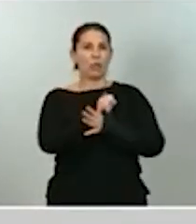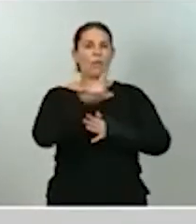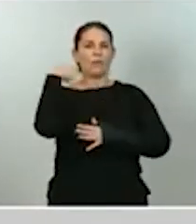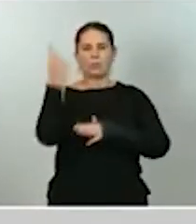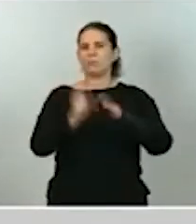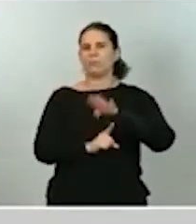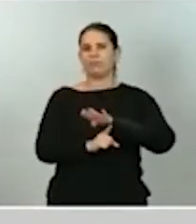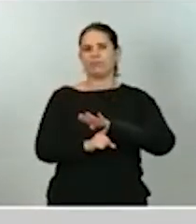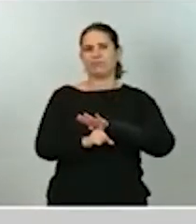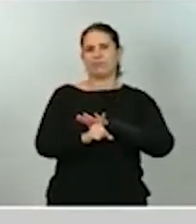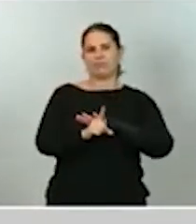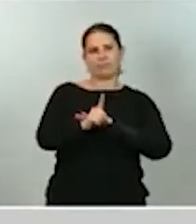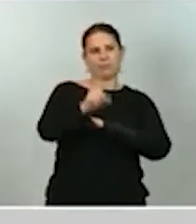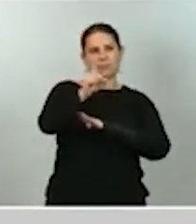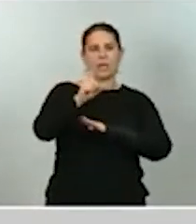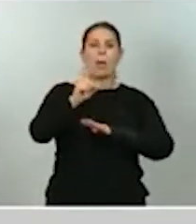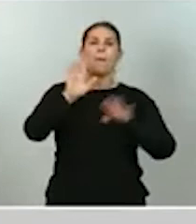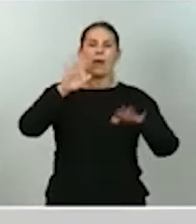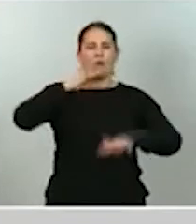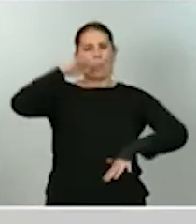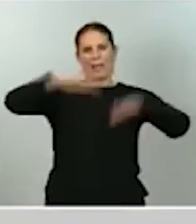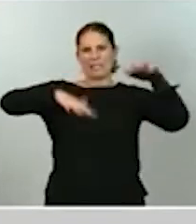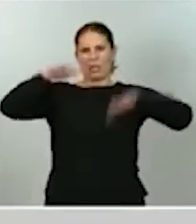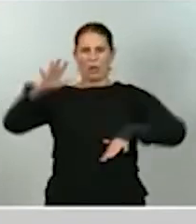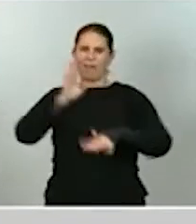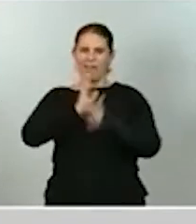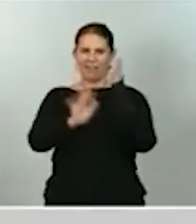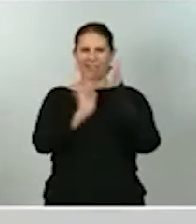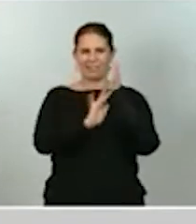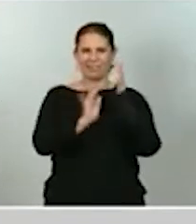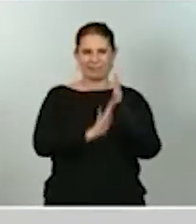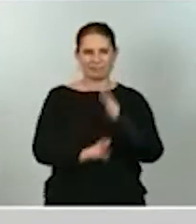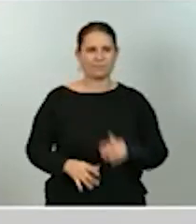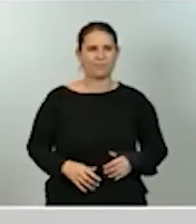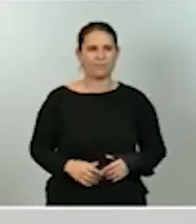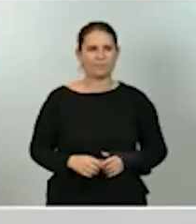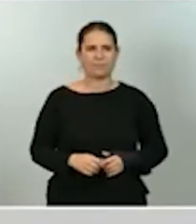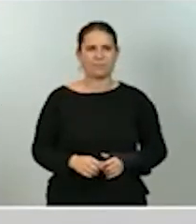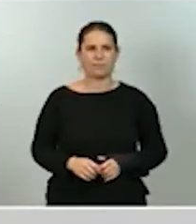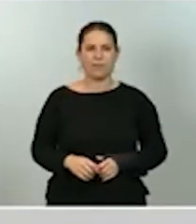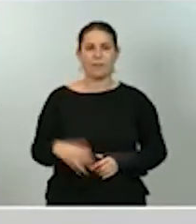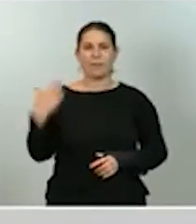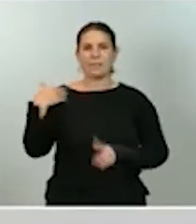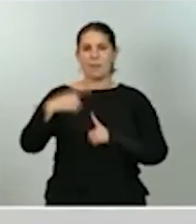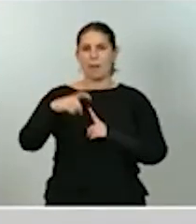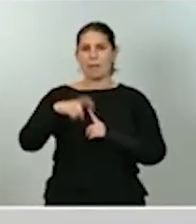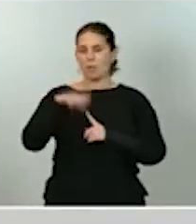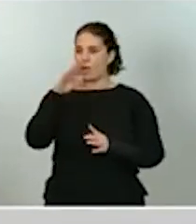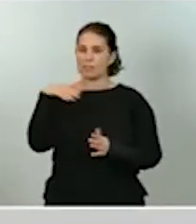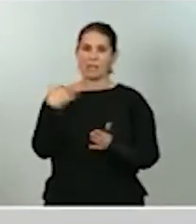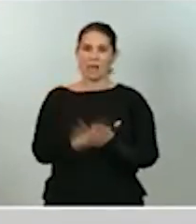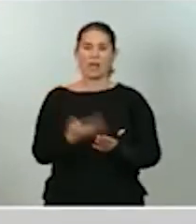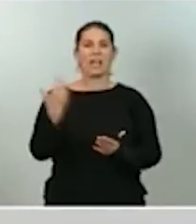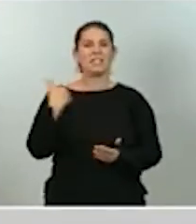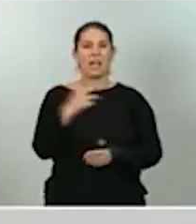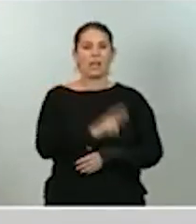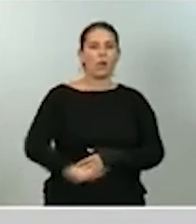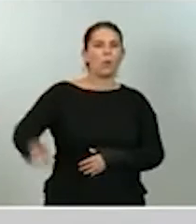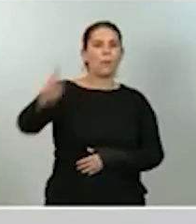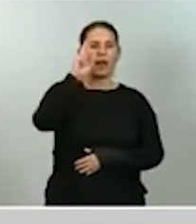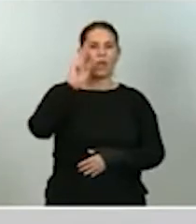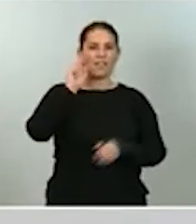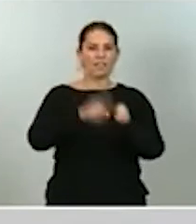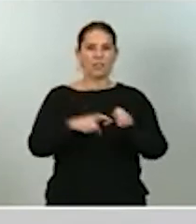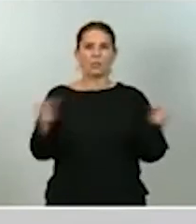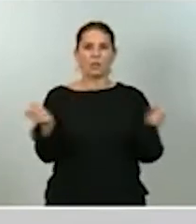si bien desigual, como he señalado por ramas y regiones. Desde mayo se han recuperado la mitad de los afiliados perdidos.